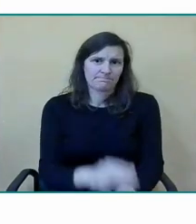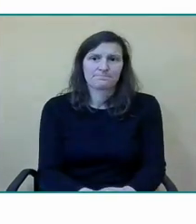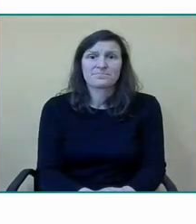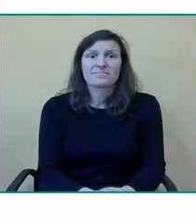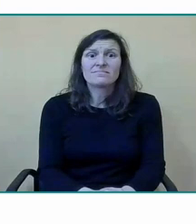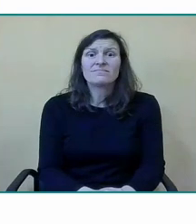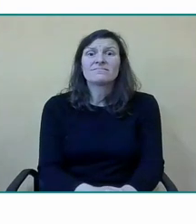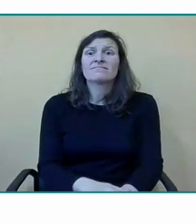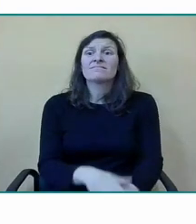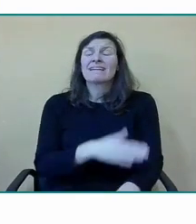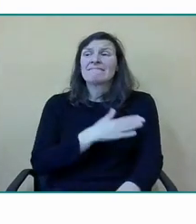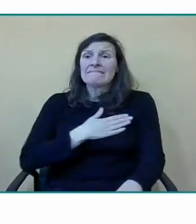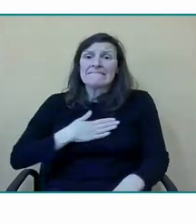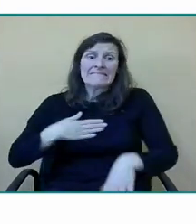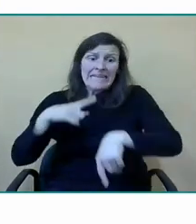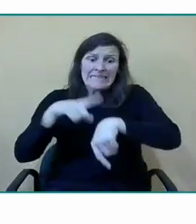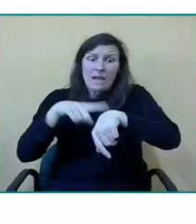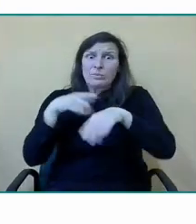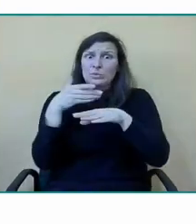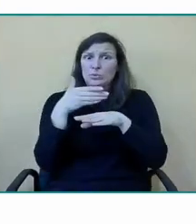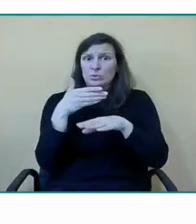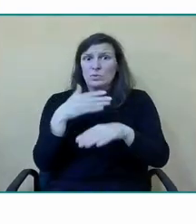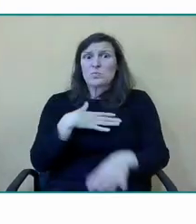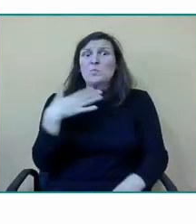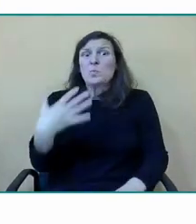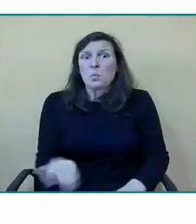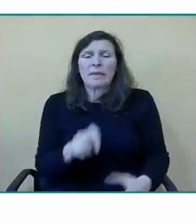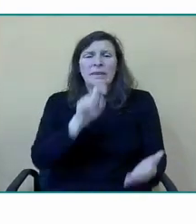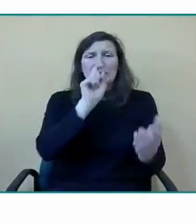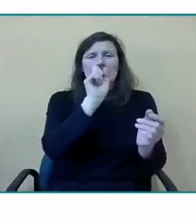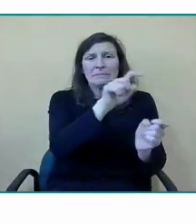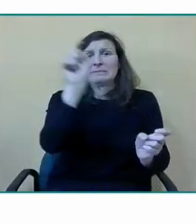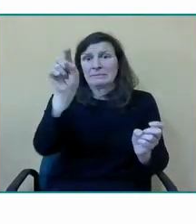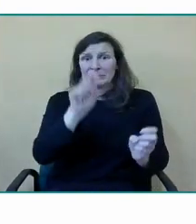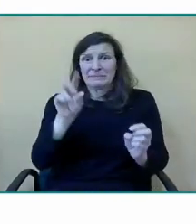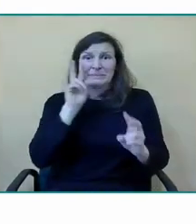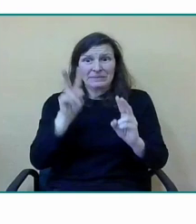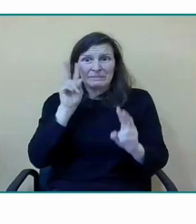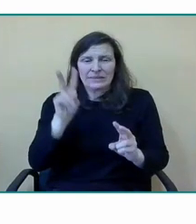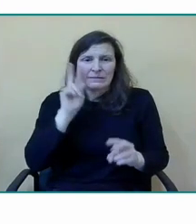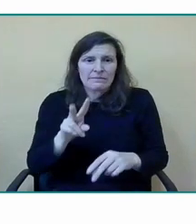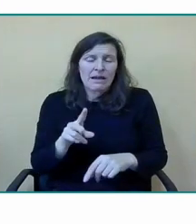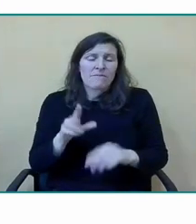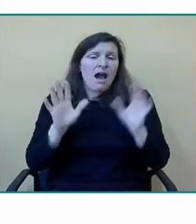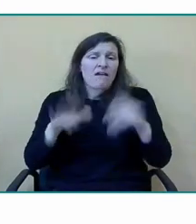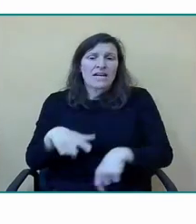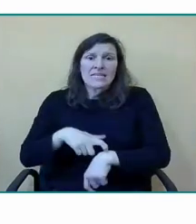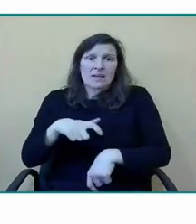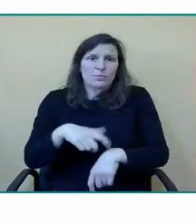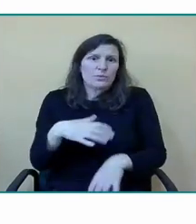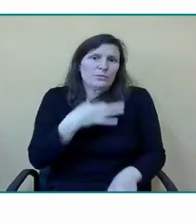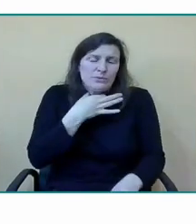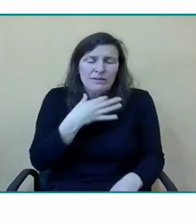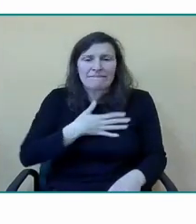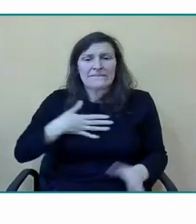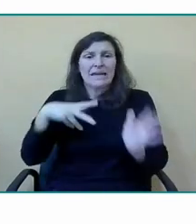me gustaría haber tenido un poquito más de tiempo y haberme enrollado un poco menos para que pudieseis ver algunos de los